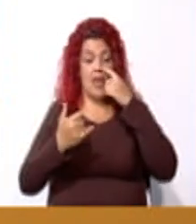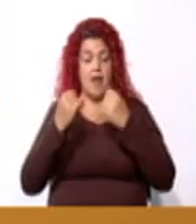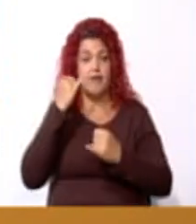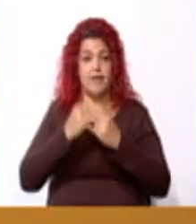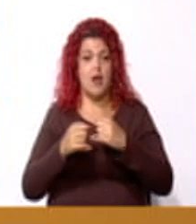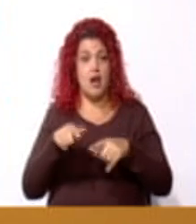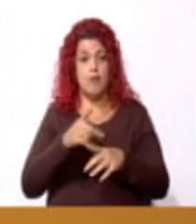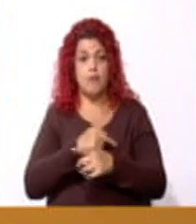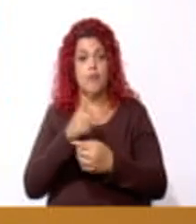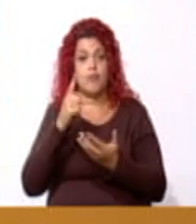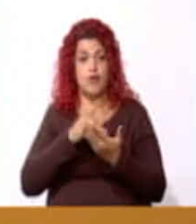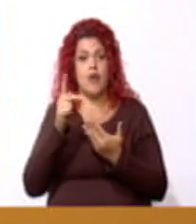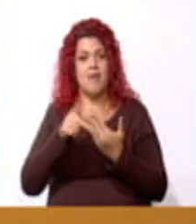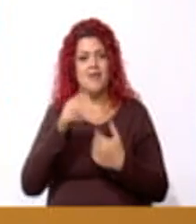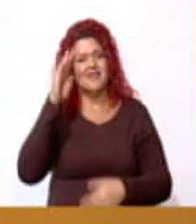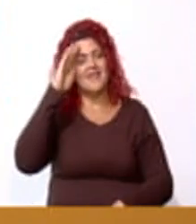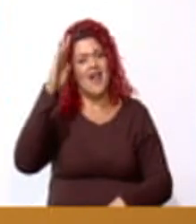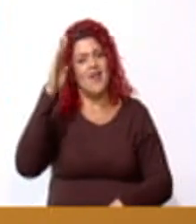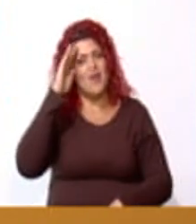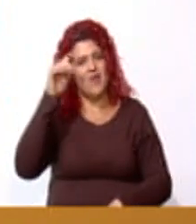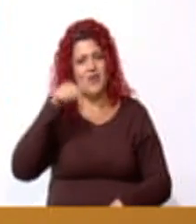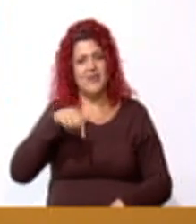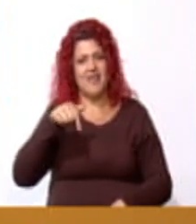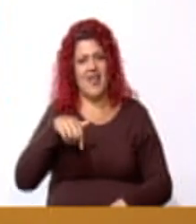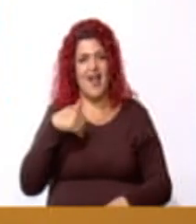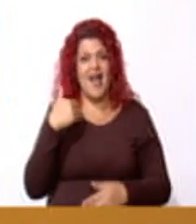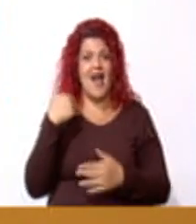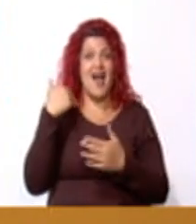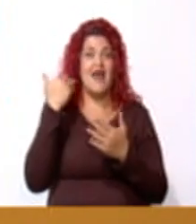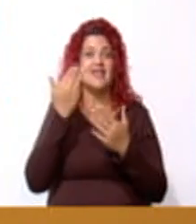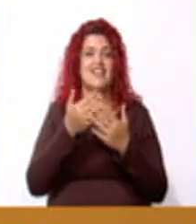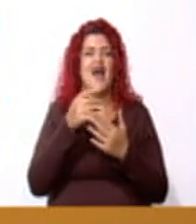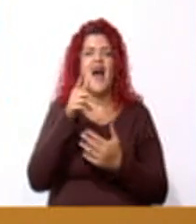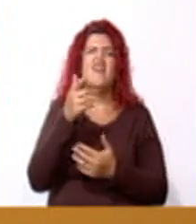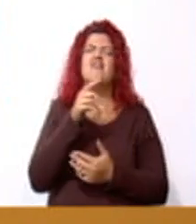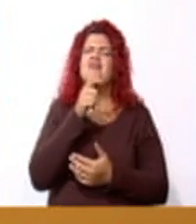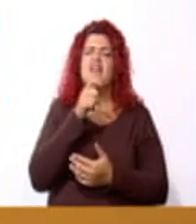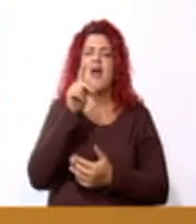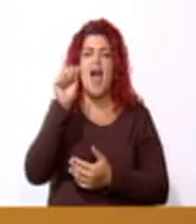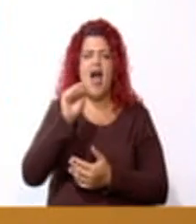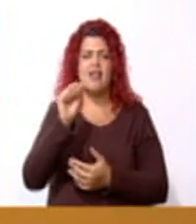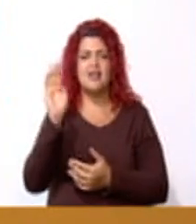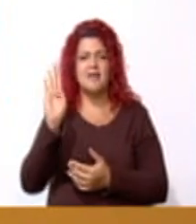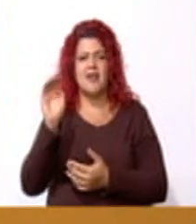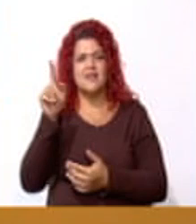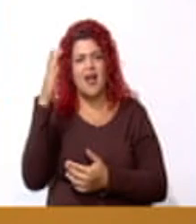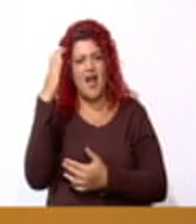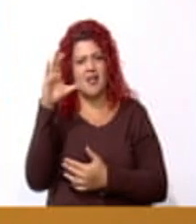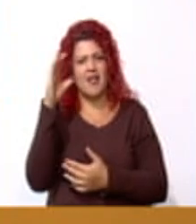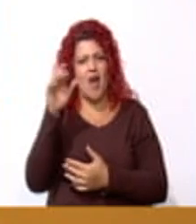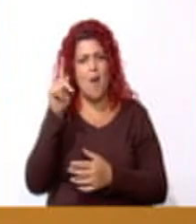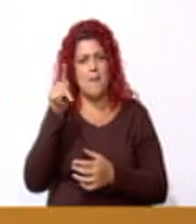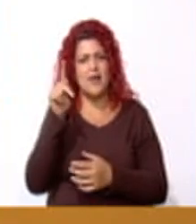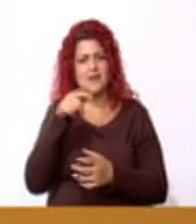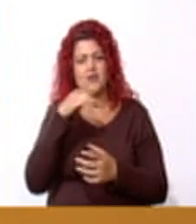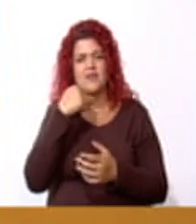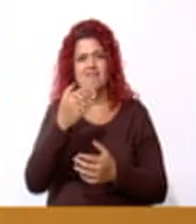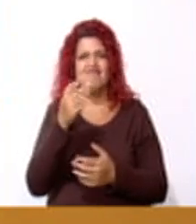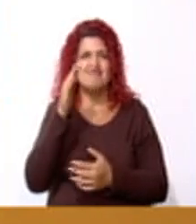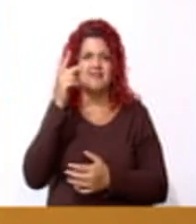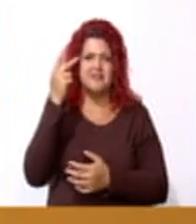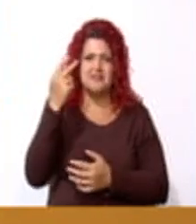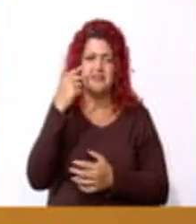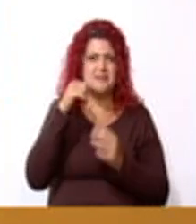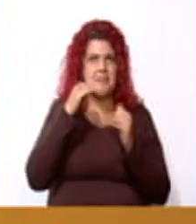día de hoy. Saludos desde acá a Andy Brenes, allá en Paraíso de Cartago, que nos está poniendo atención desde el